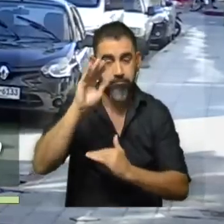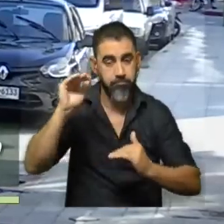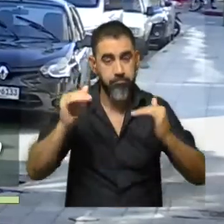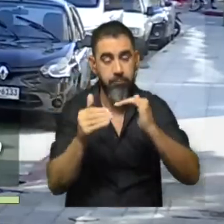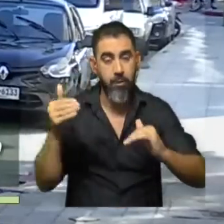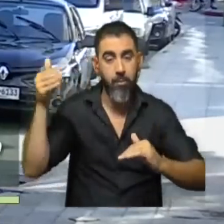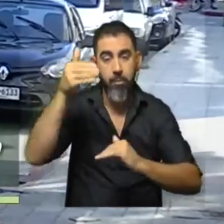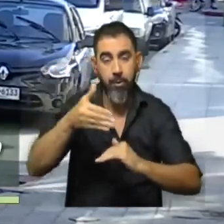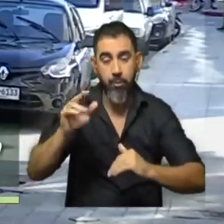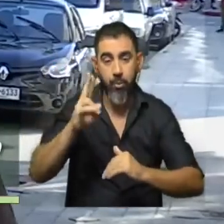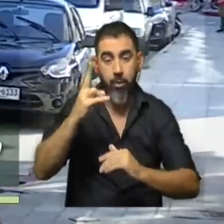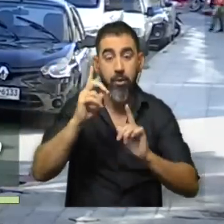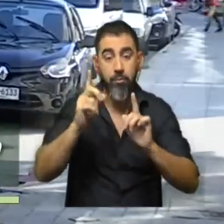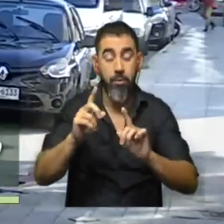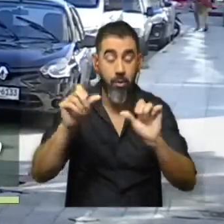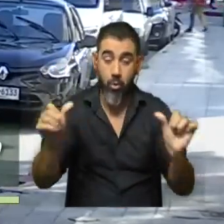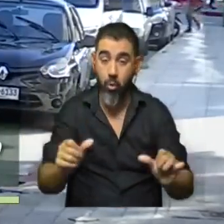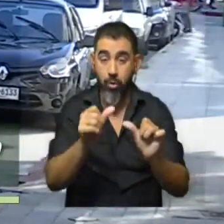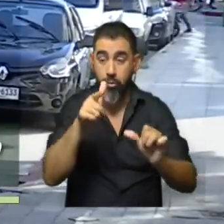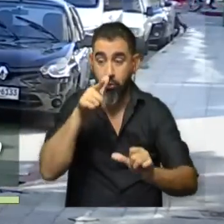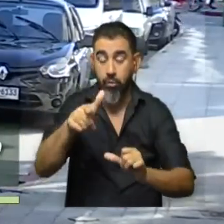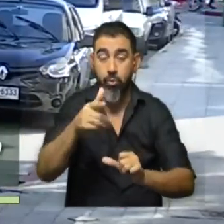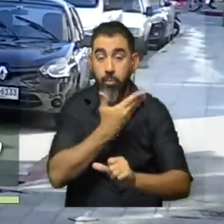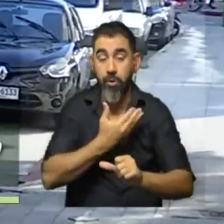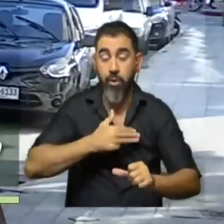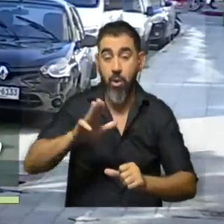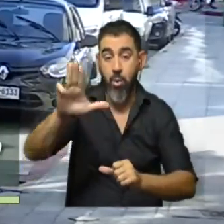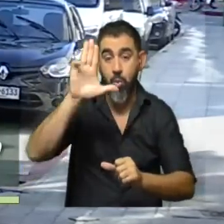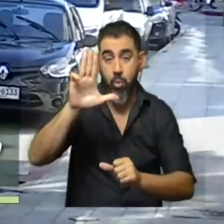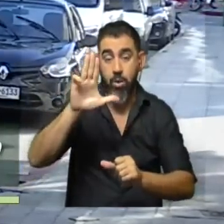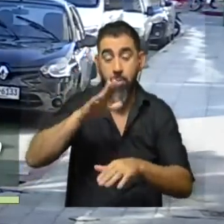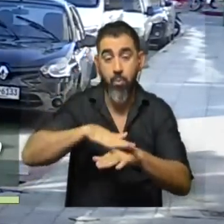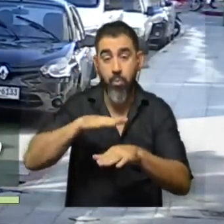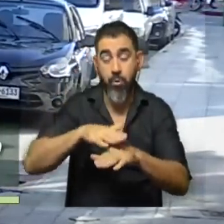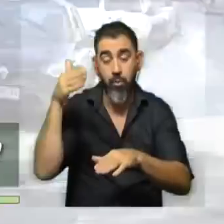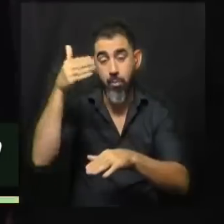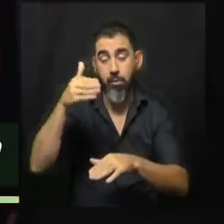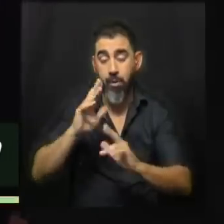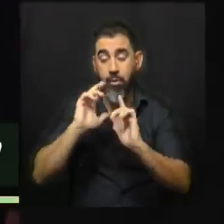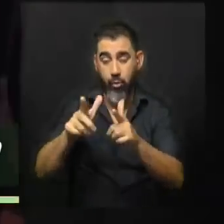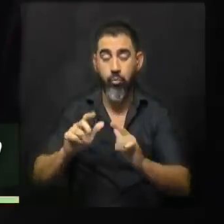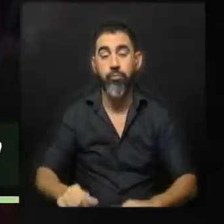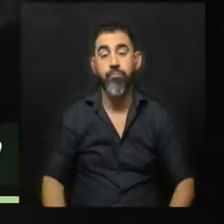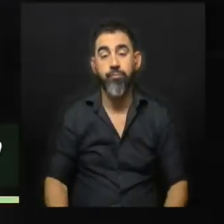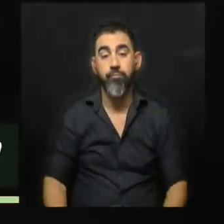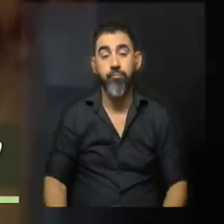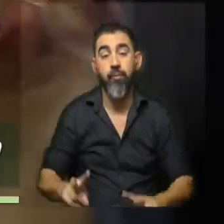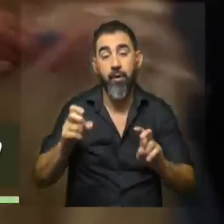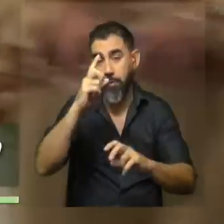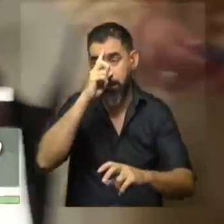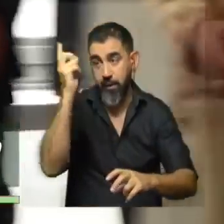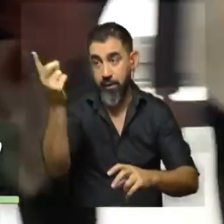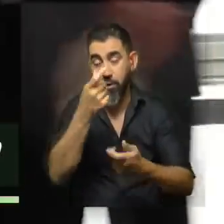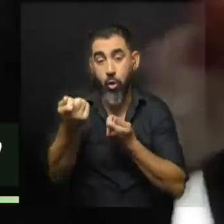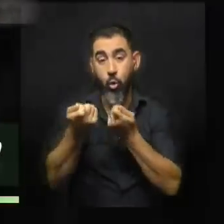participación de Uruguay y destacan como lo hizo directamente el presidente Lula al momento de participar de la ceremonia. Desde el punto de vista internacional y comercial,